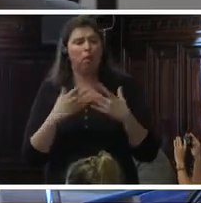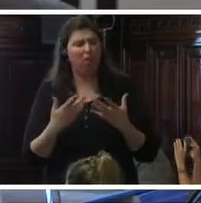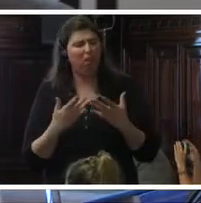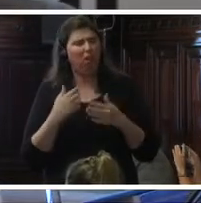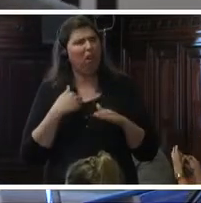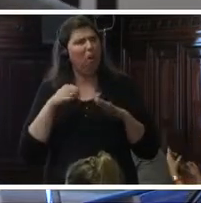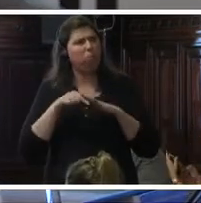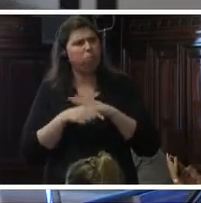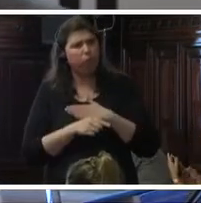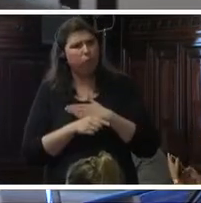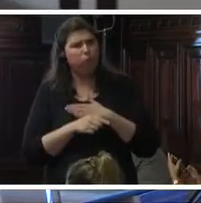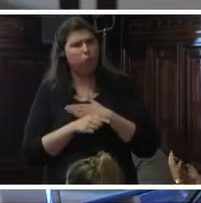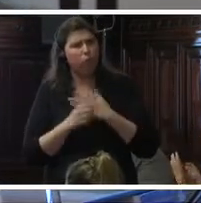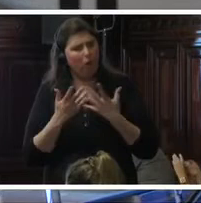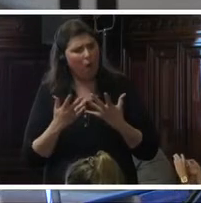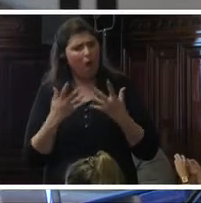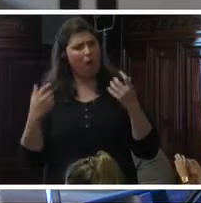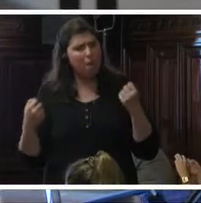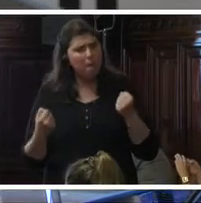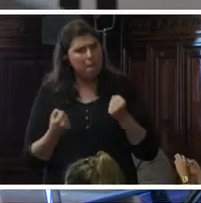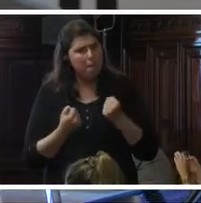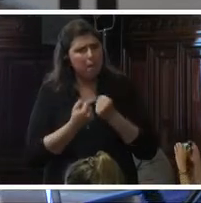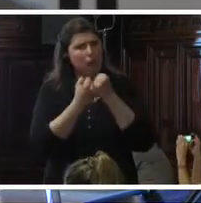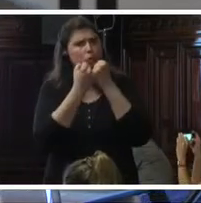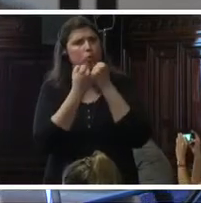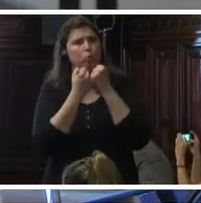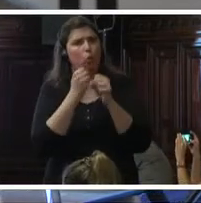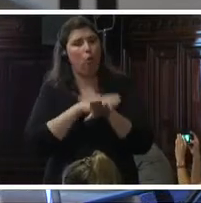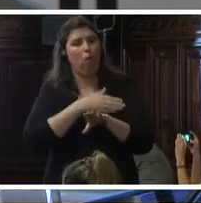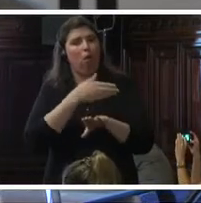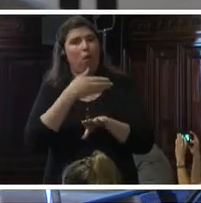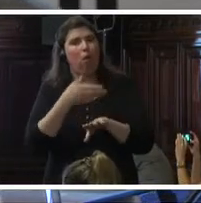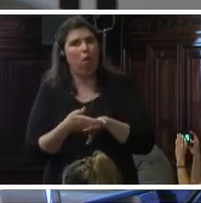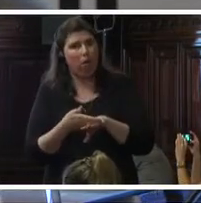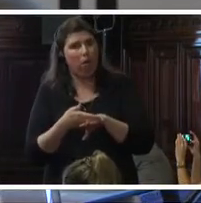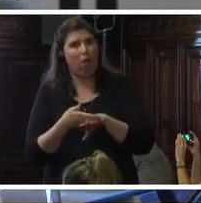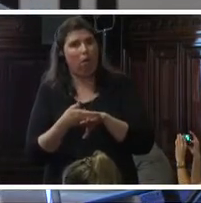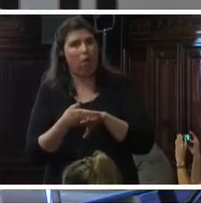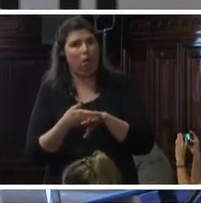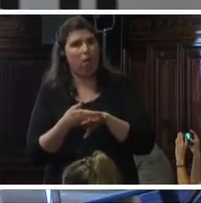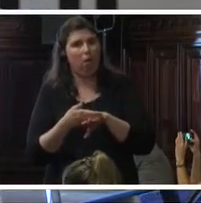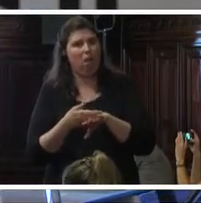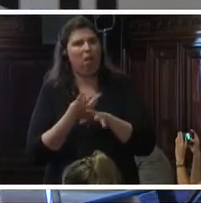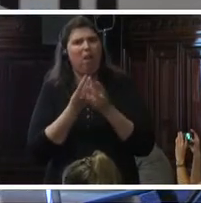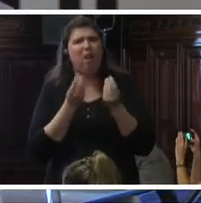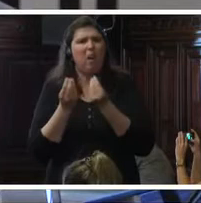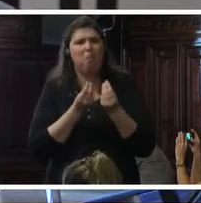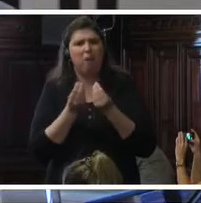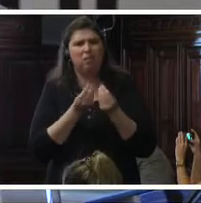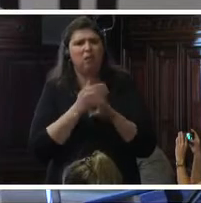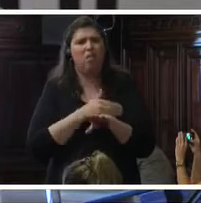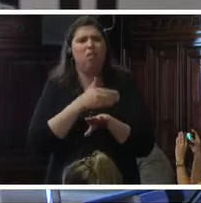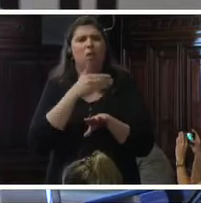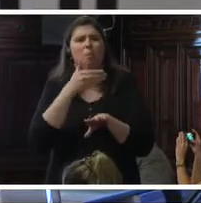del impacto, de los efectos, las secuelas, y